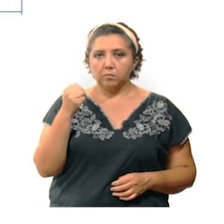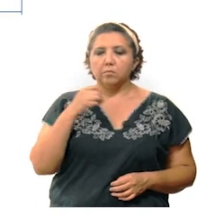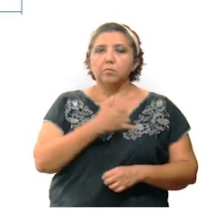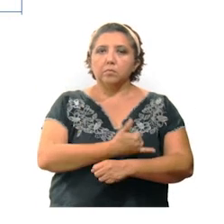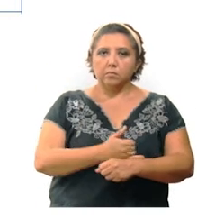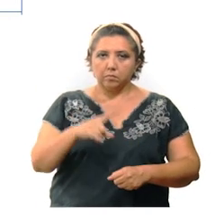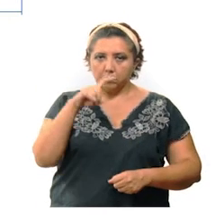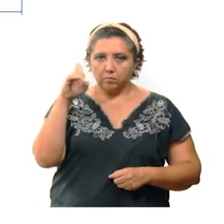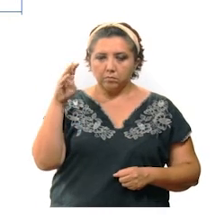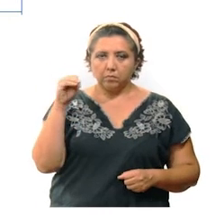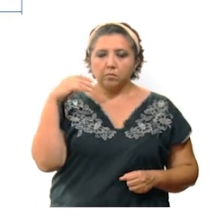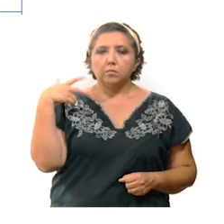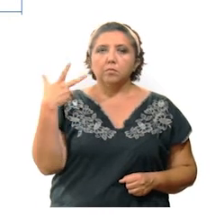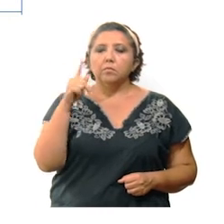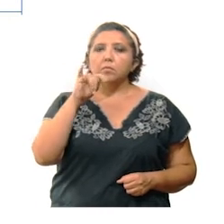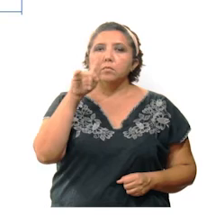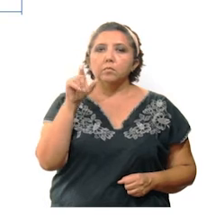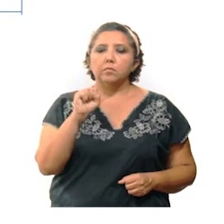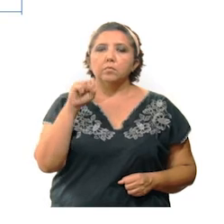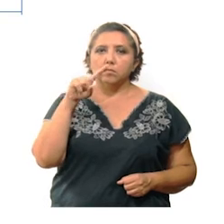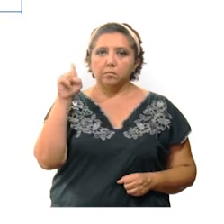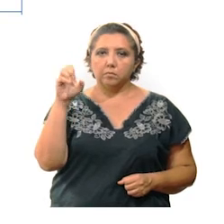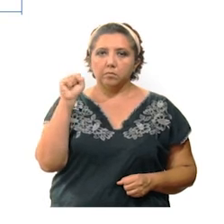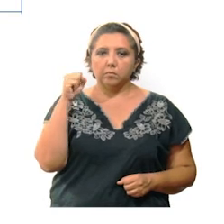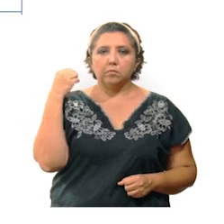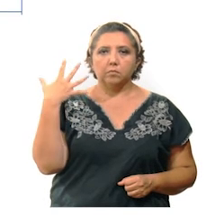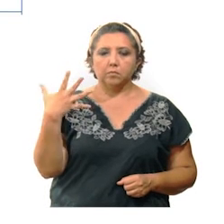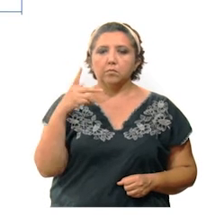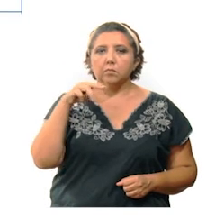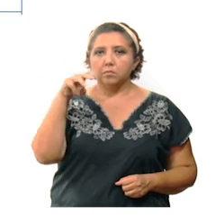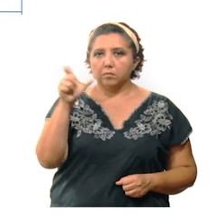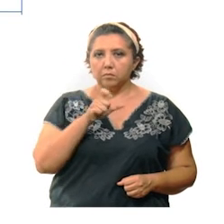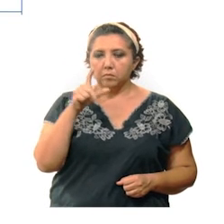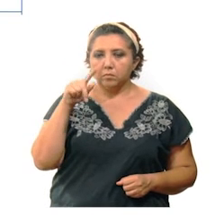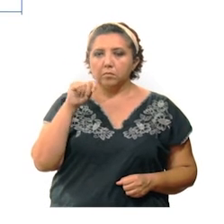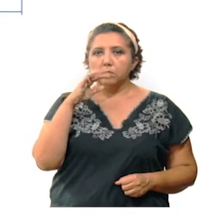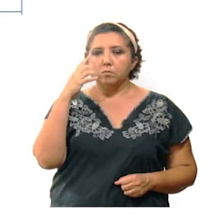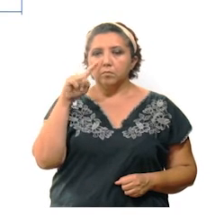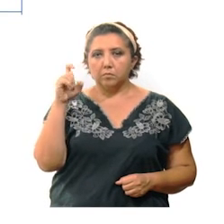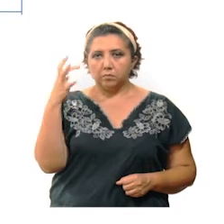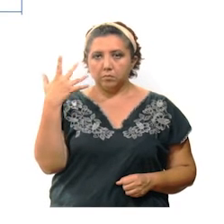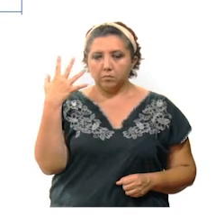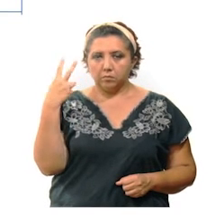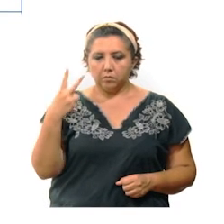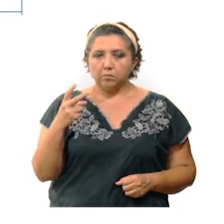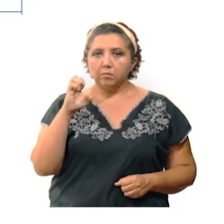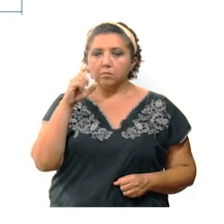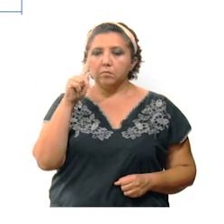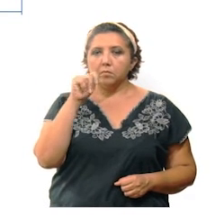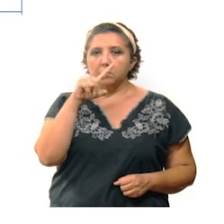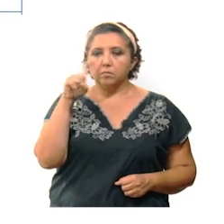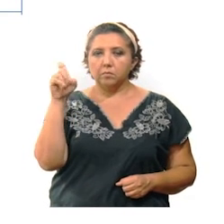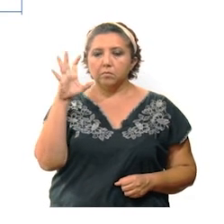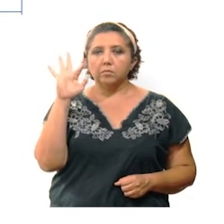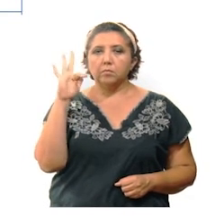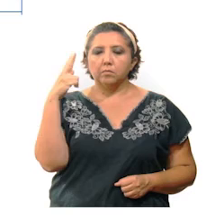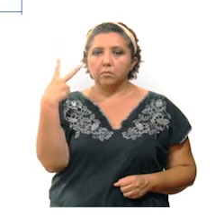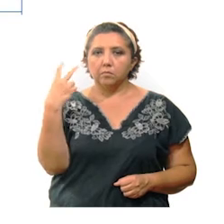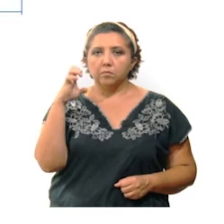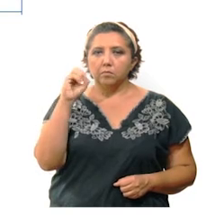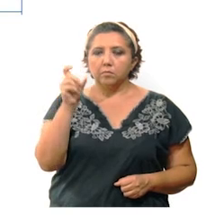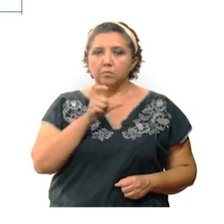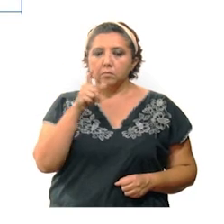198, Buczot 165, Mashcanú 152, Espita 142,